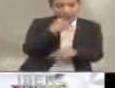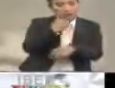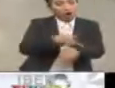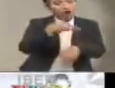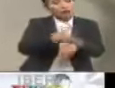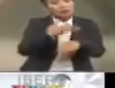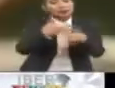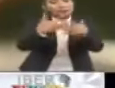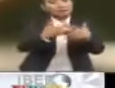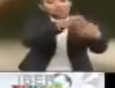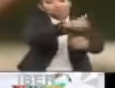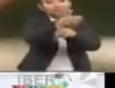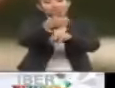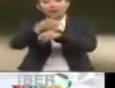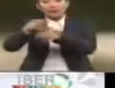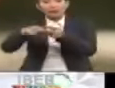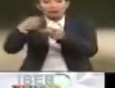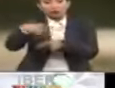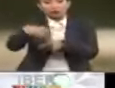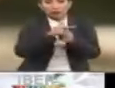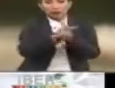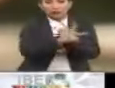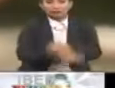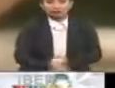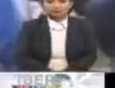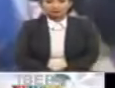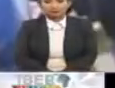proceso de industrialización iniciado en su país.